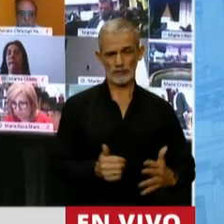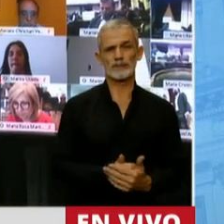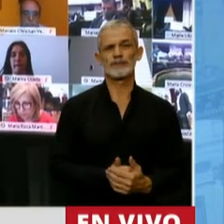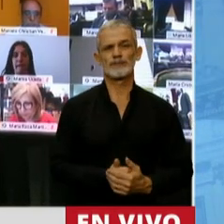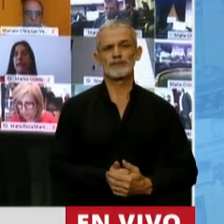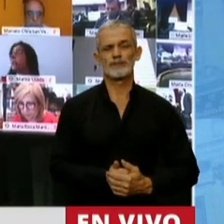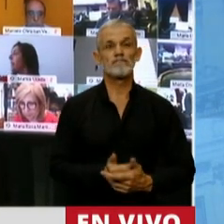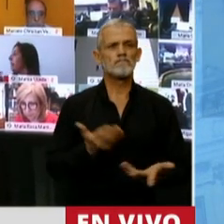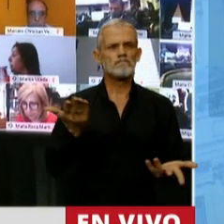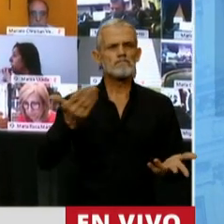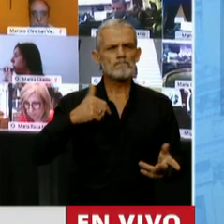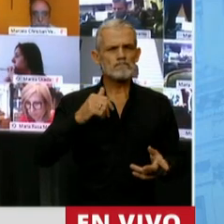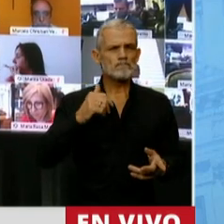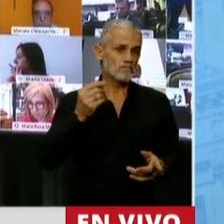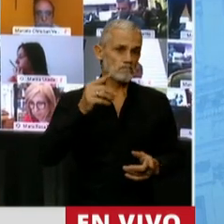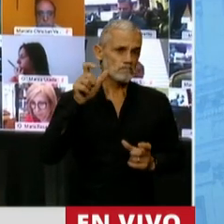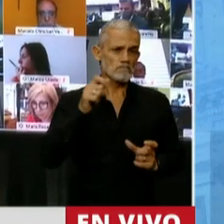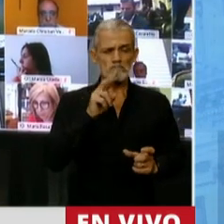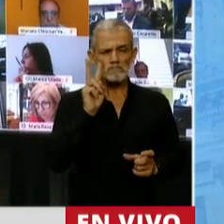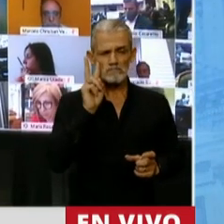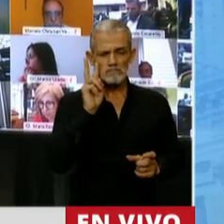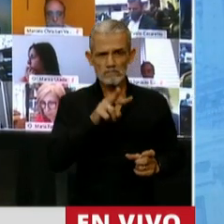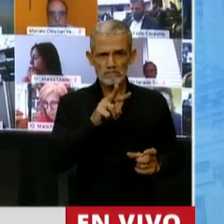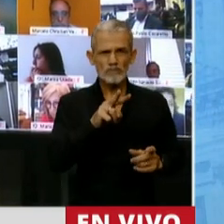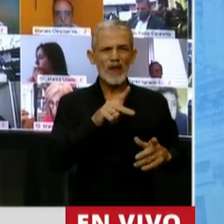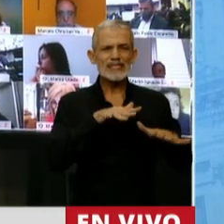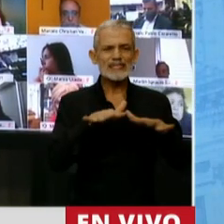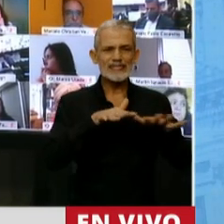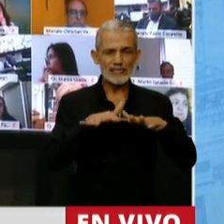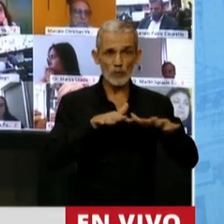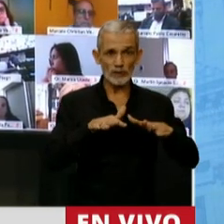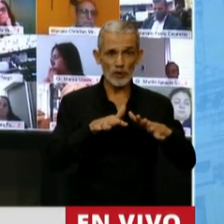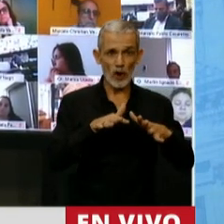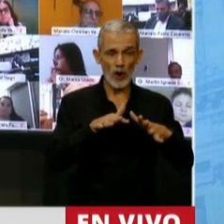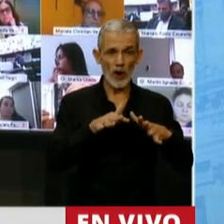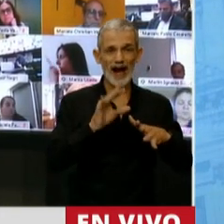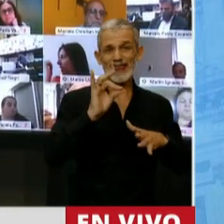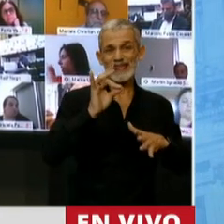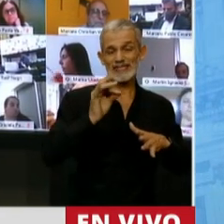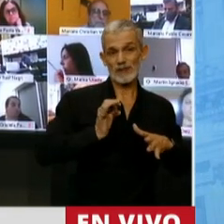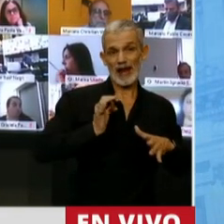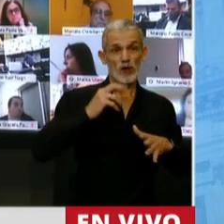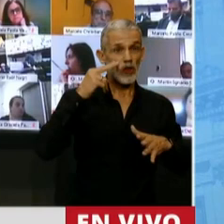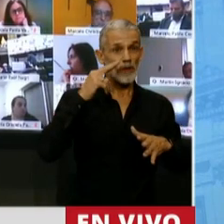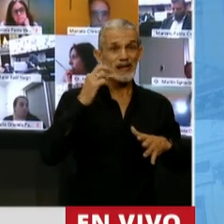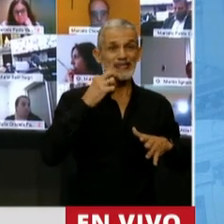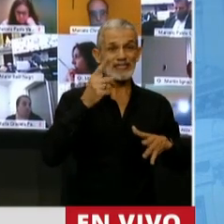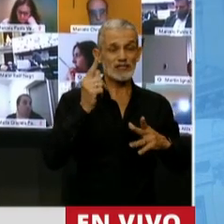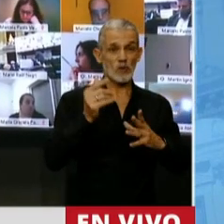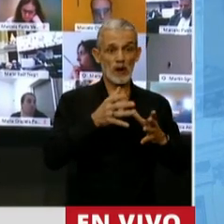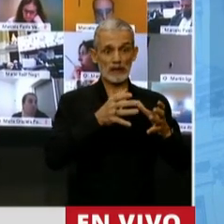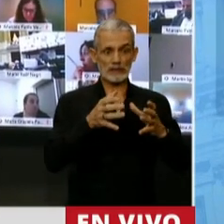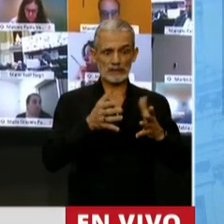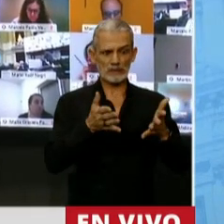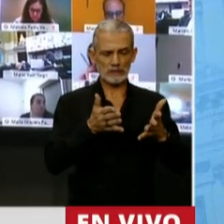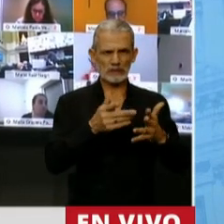Cuando uno mira la situación recibida en diciembre del 2019, ve que